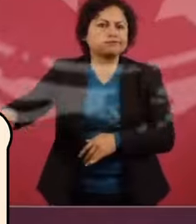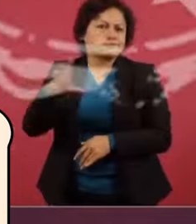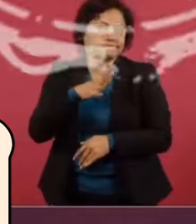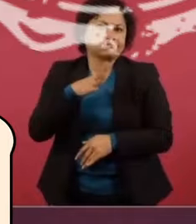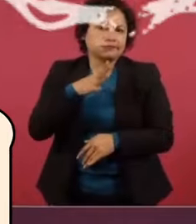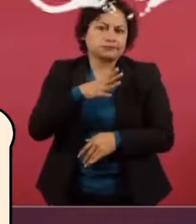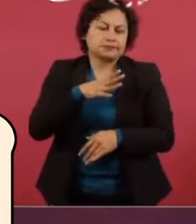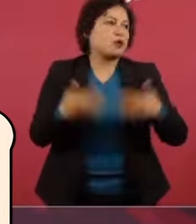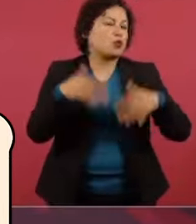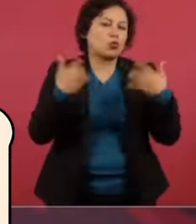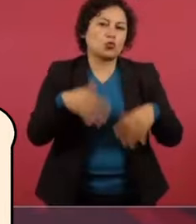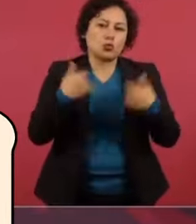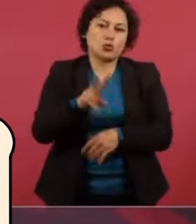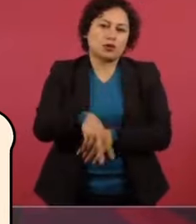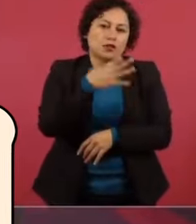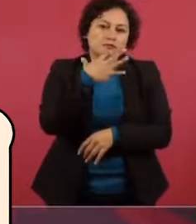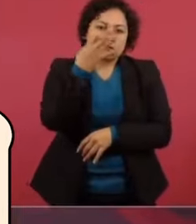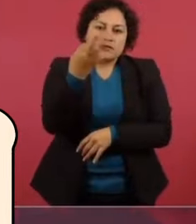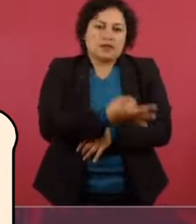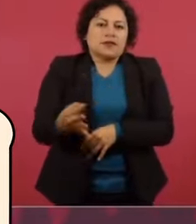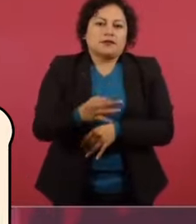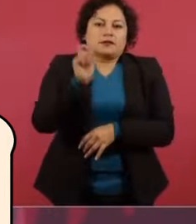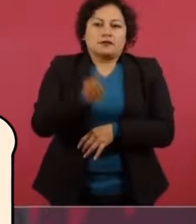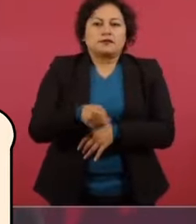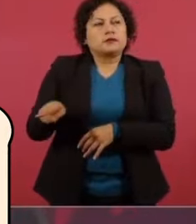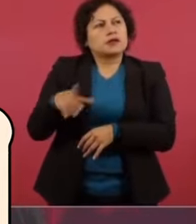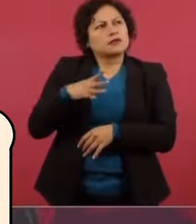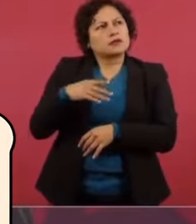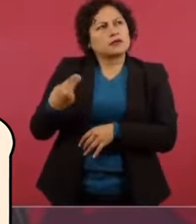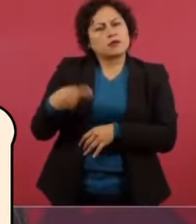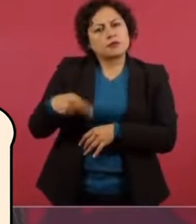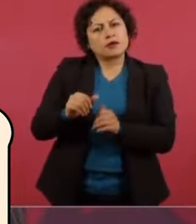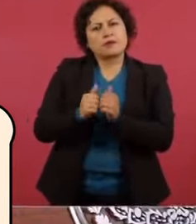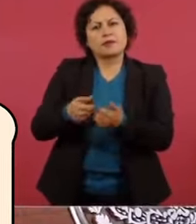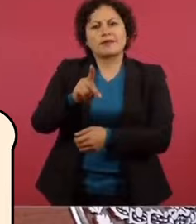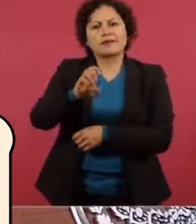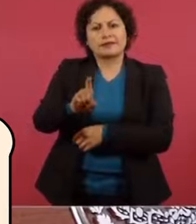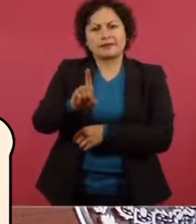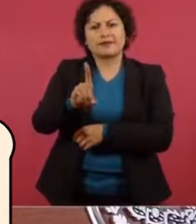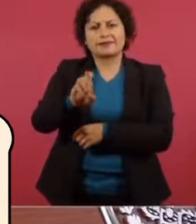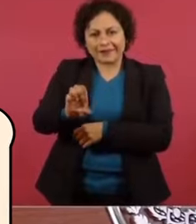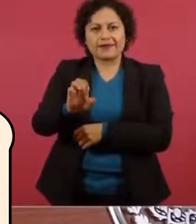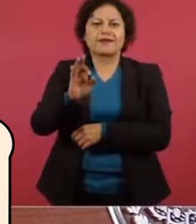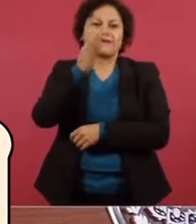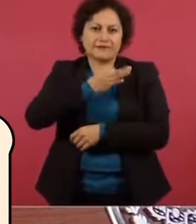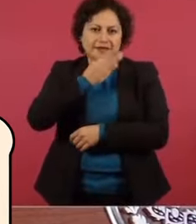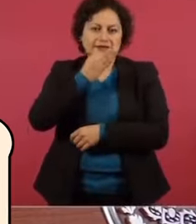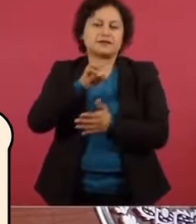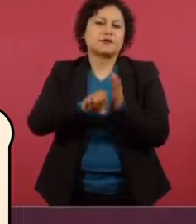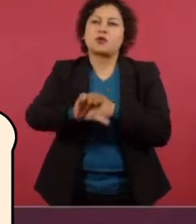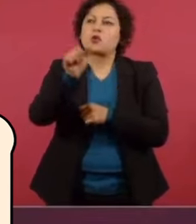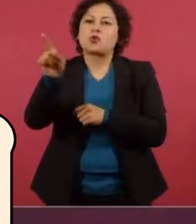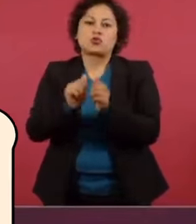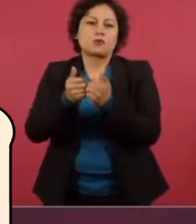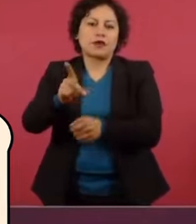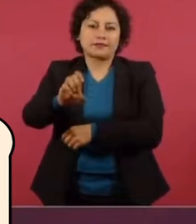Y el pan de Tlaxcala, como el pan de, se llama pan de feria, de fiesta, como el pan de burro.